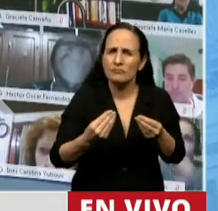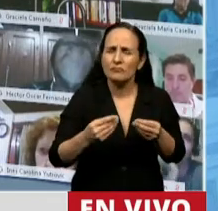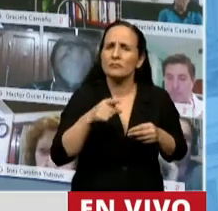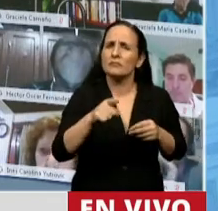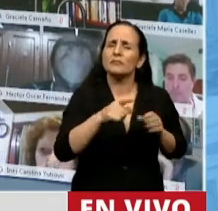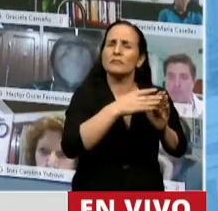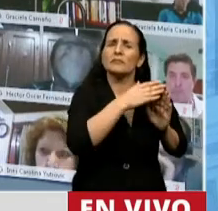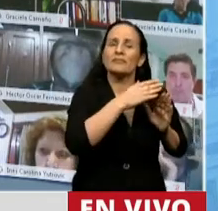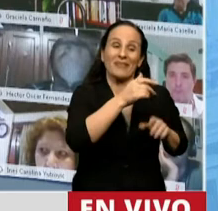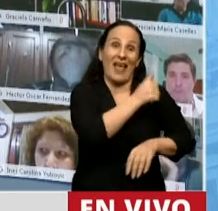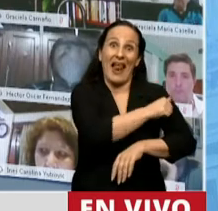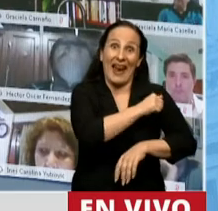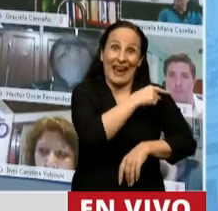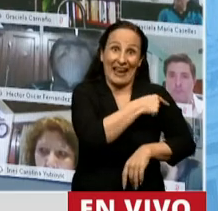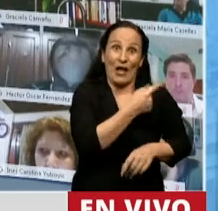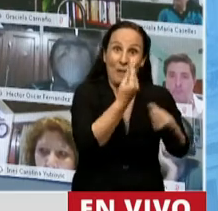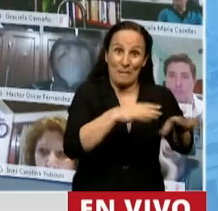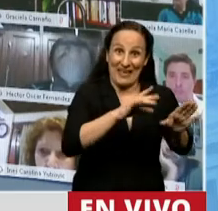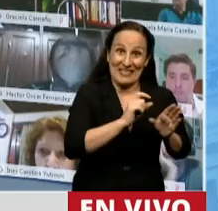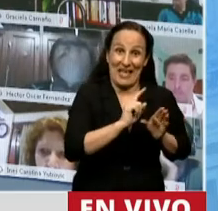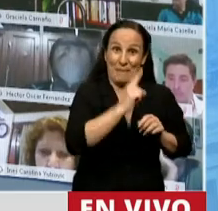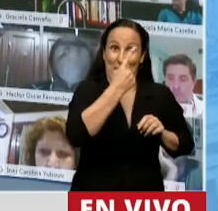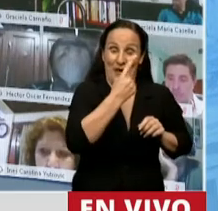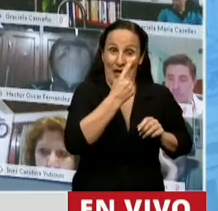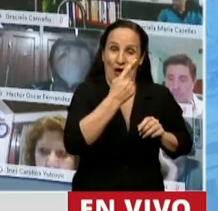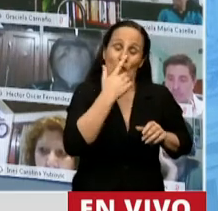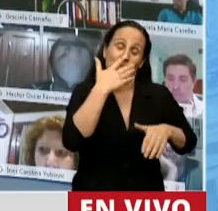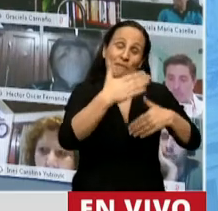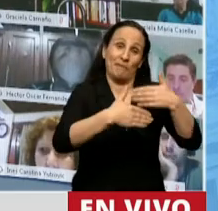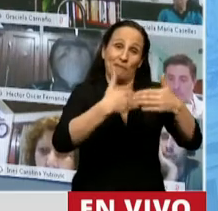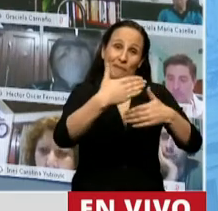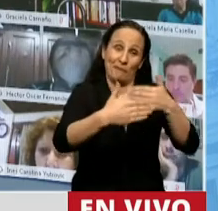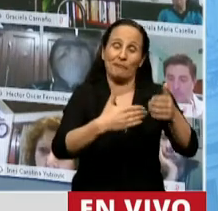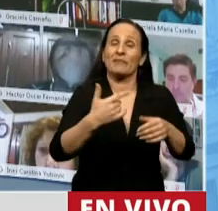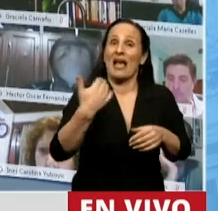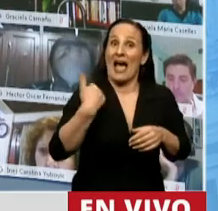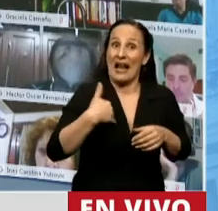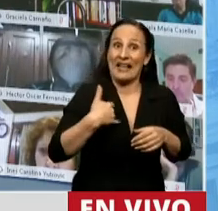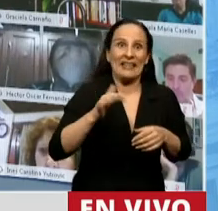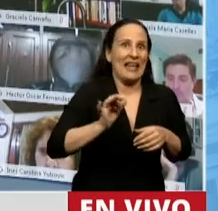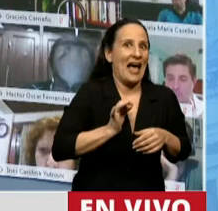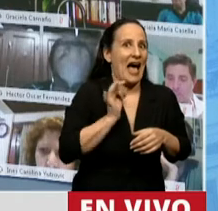y que la Argentina suscribió en el 2018